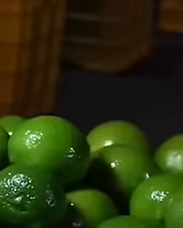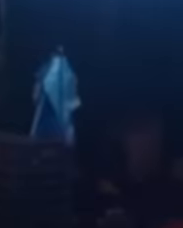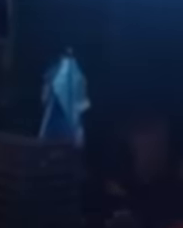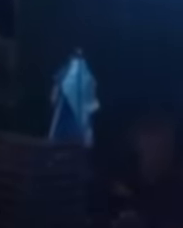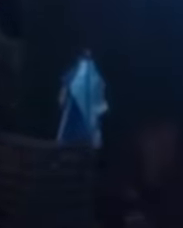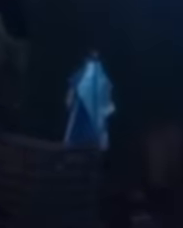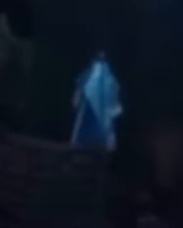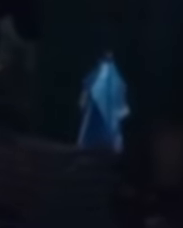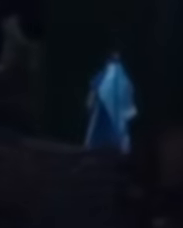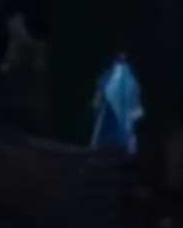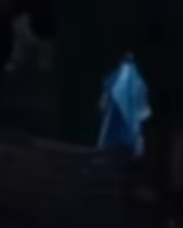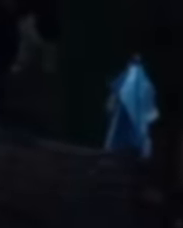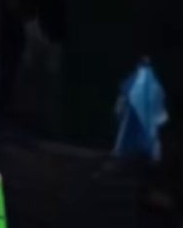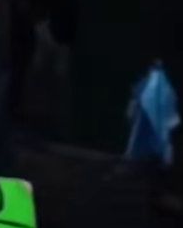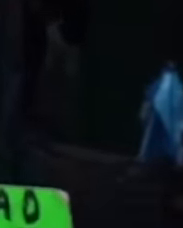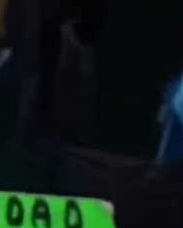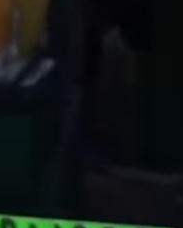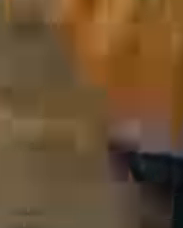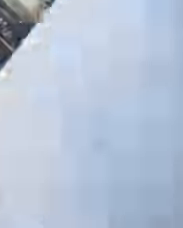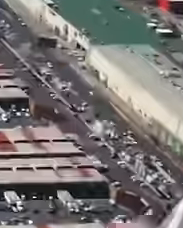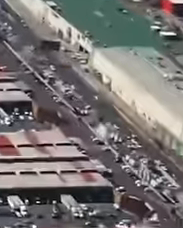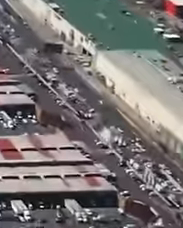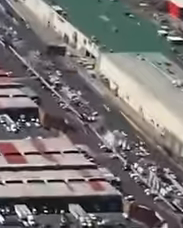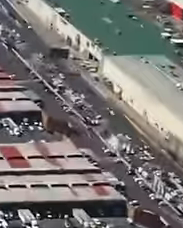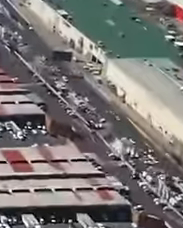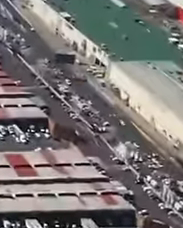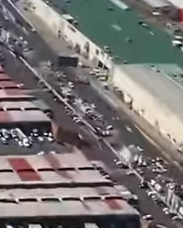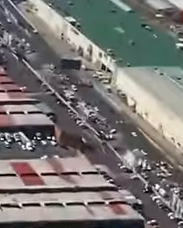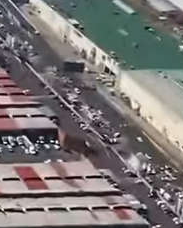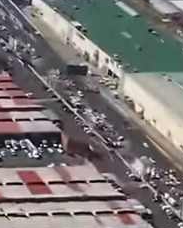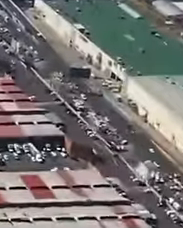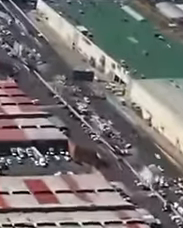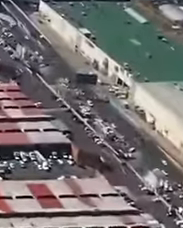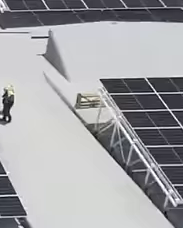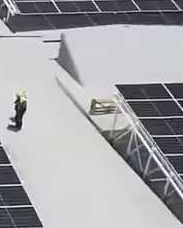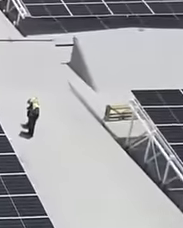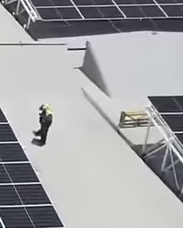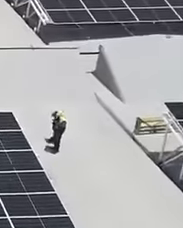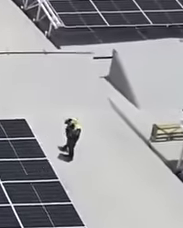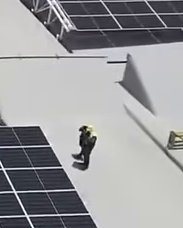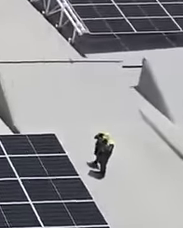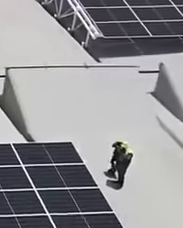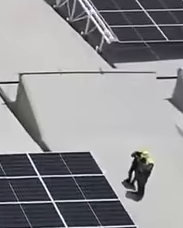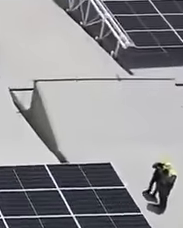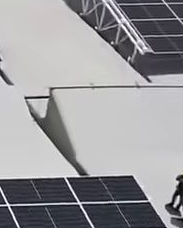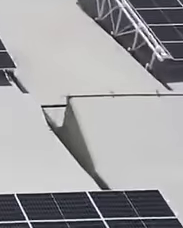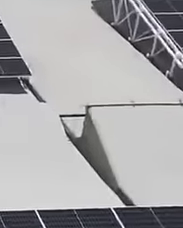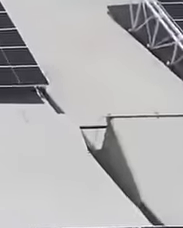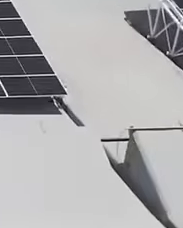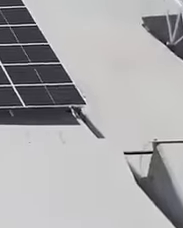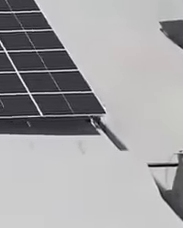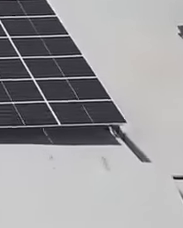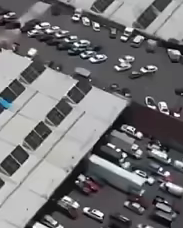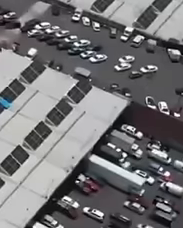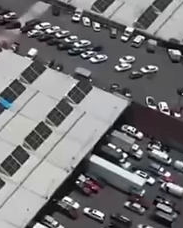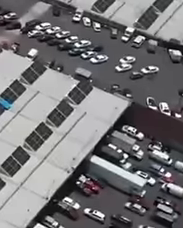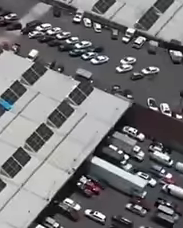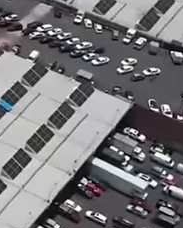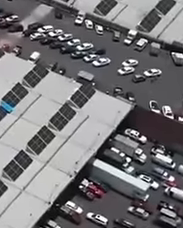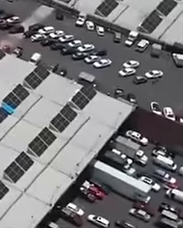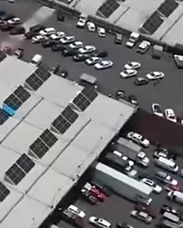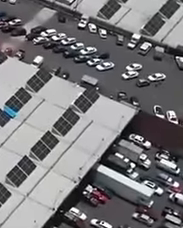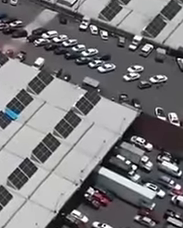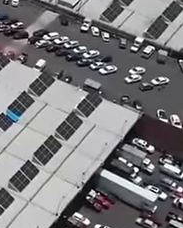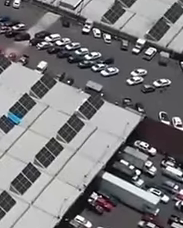Y fue así como el gobierno de la Ciudad de México puso en operación el techo eléctrico